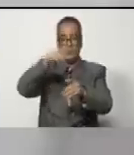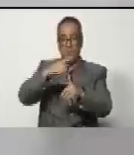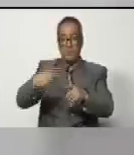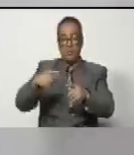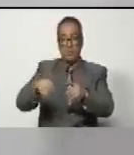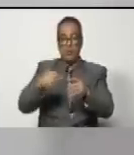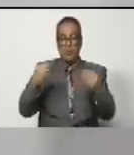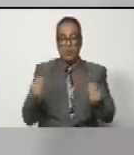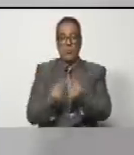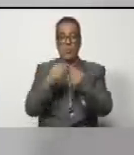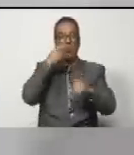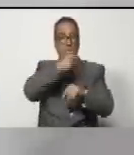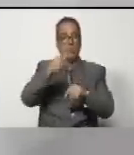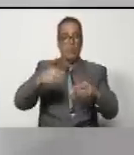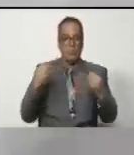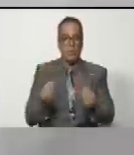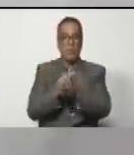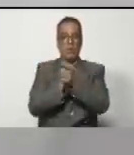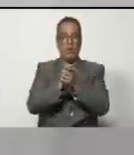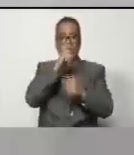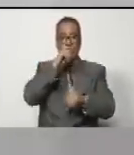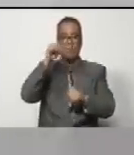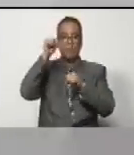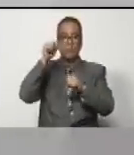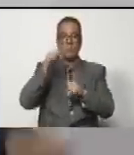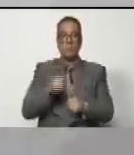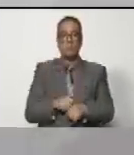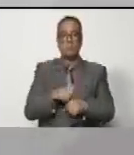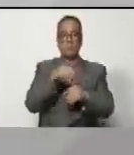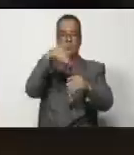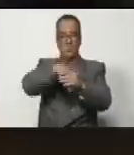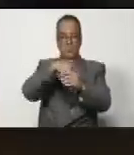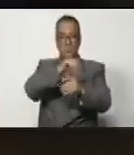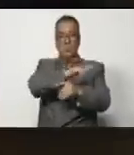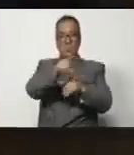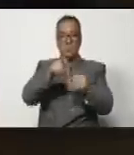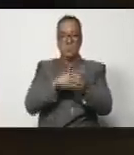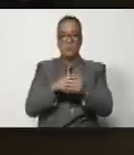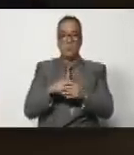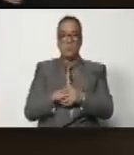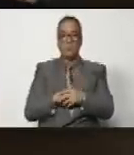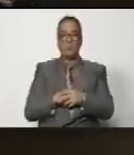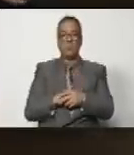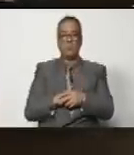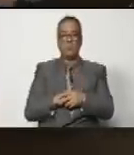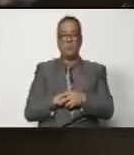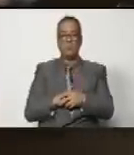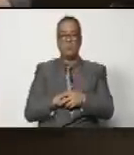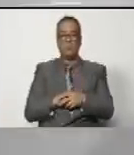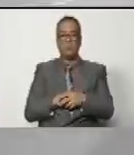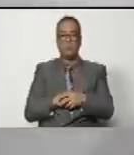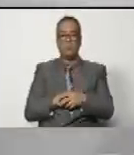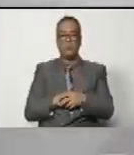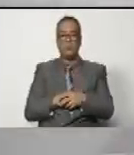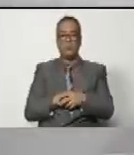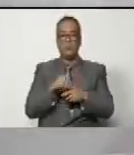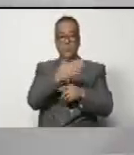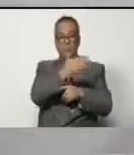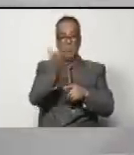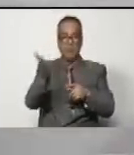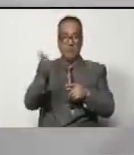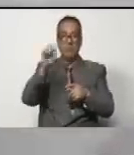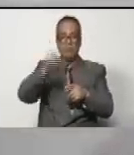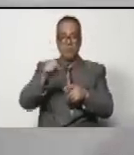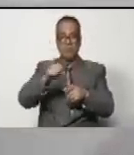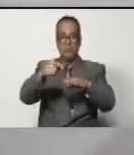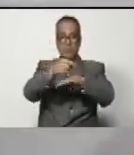Compañero presidente Nicolás Maduro Moro, ustedes sí